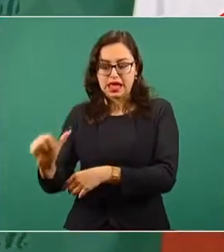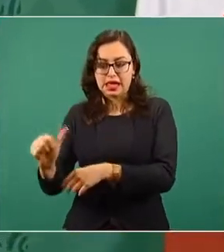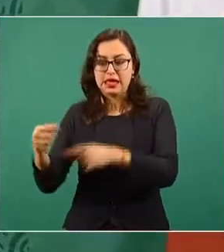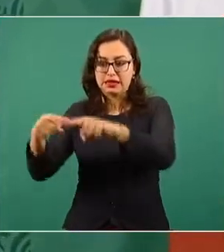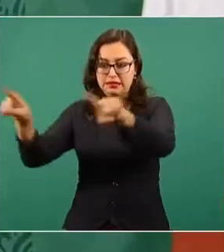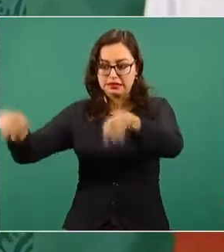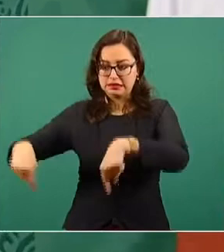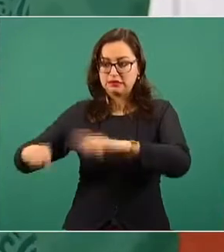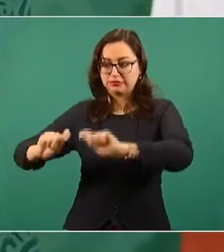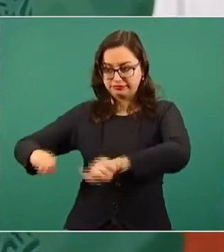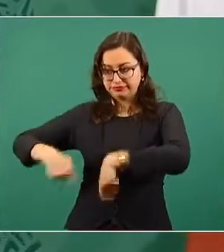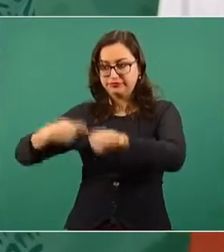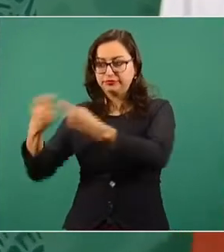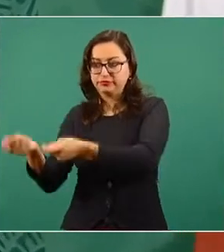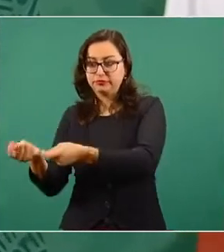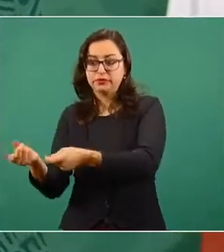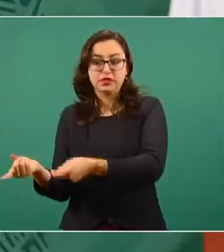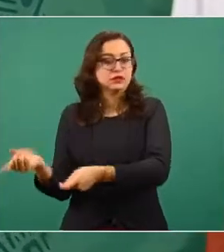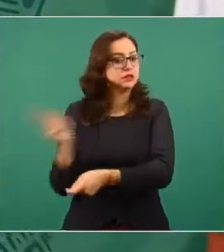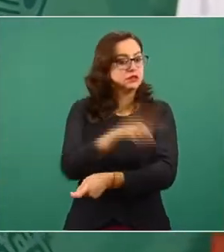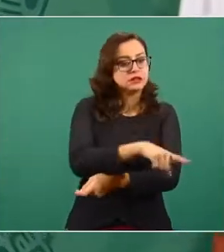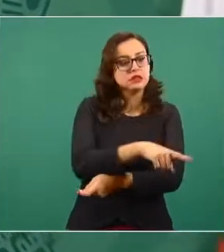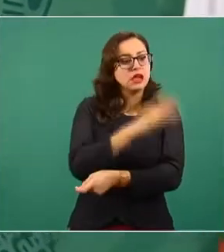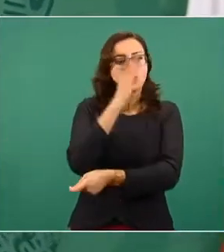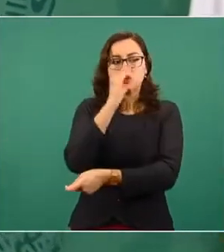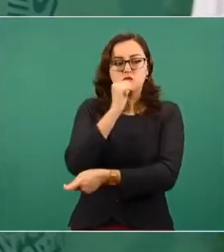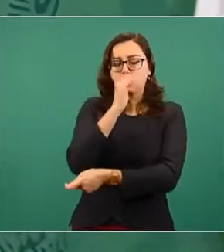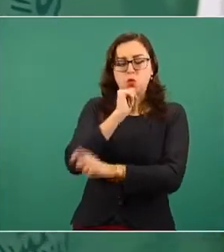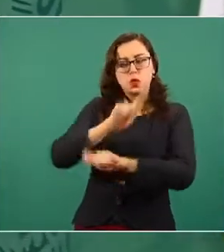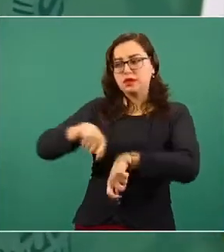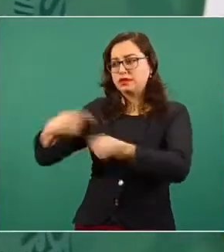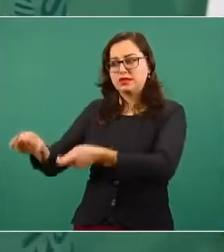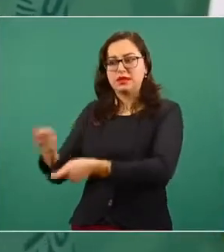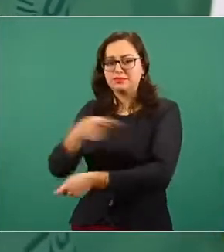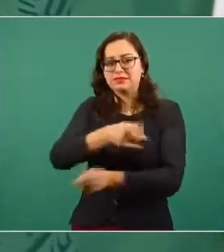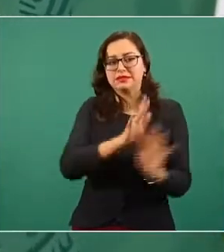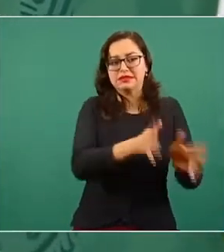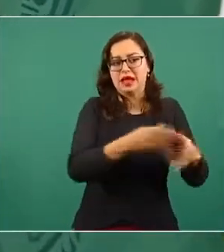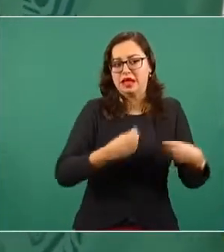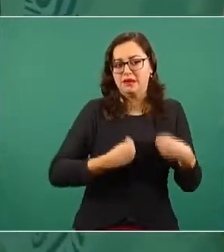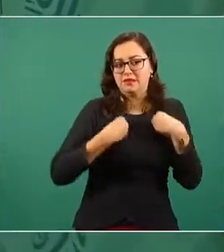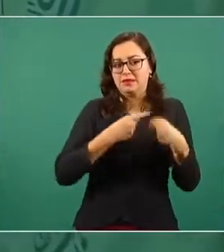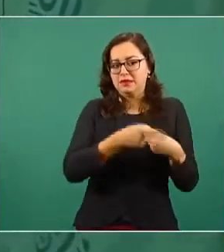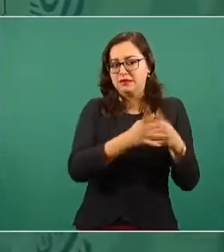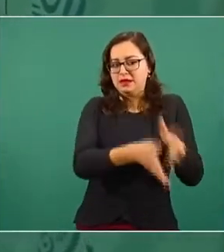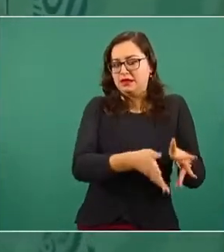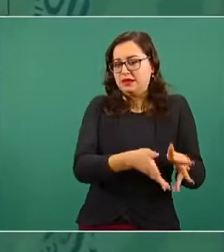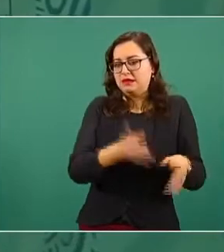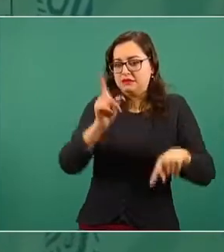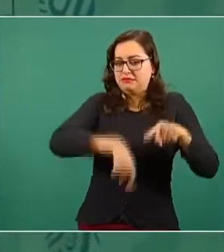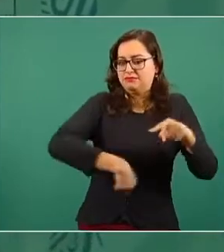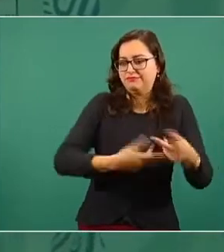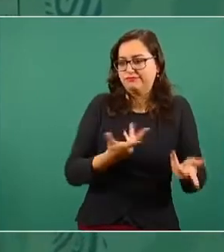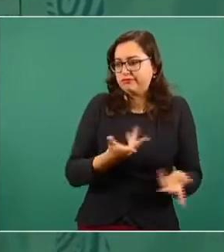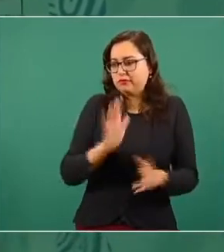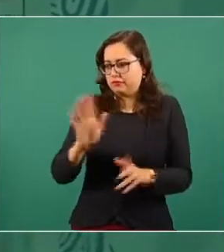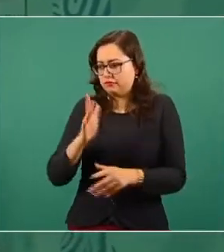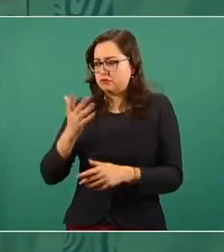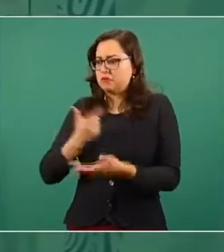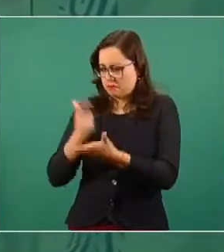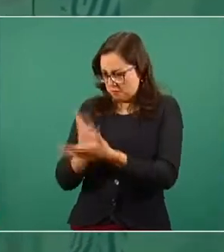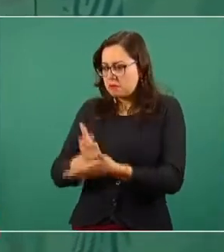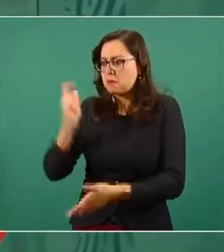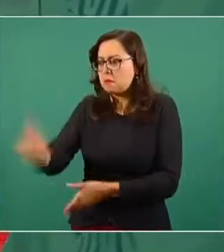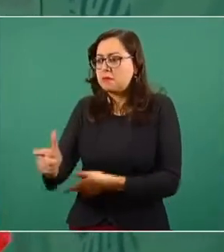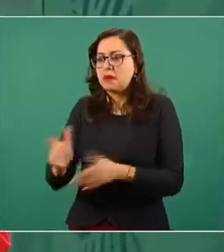otras hectáreas que no se le pudieron dar se compensaran a través de recursos económicos. Sin embargo,